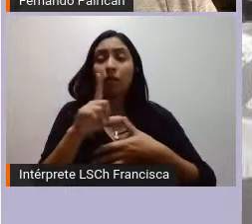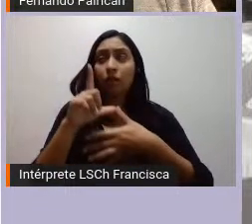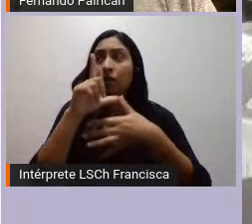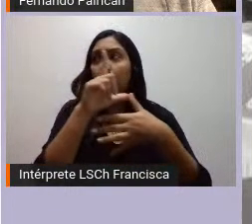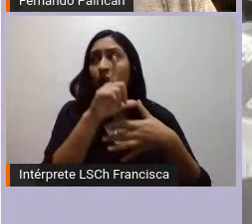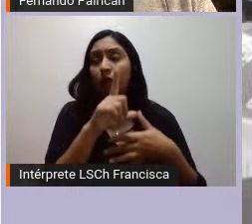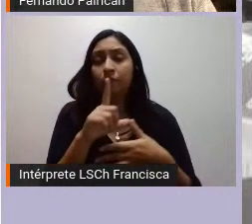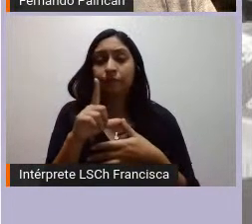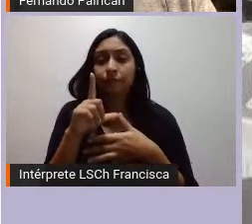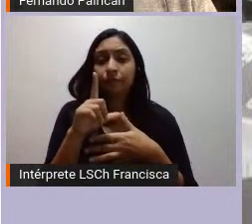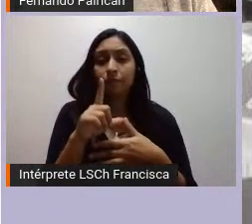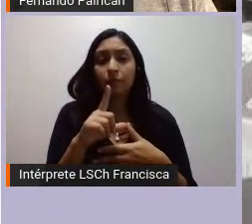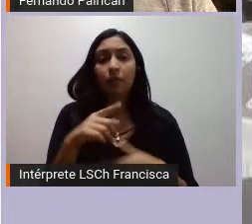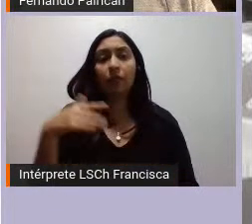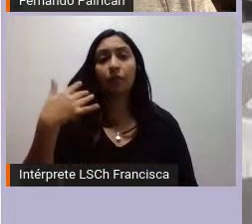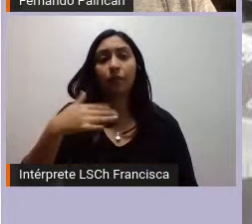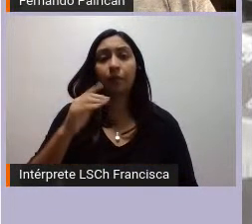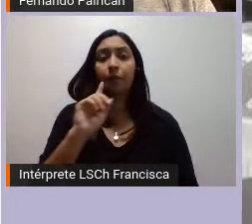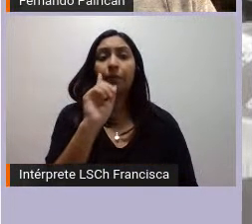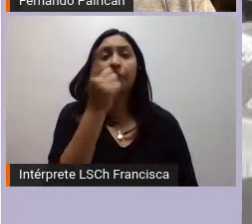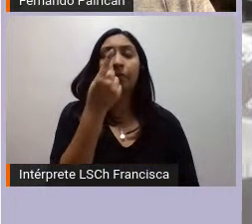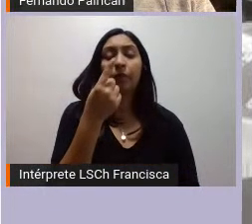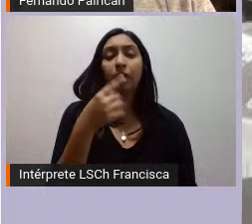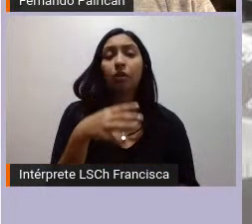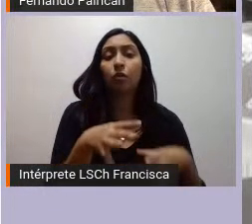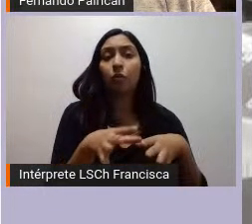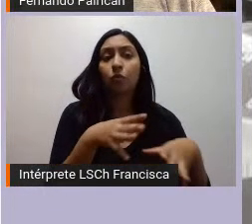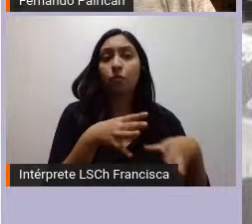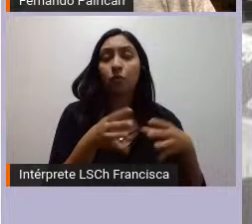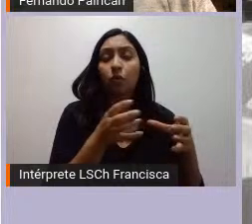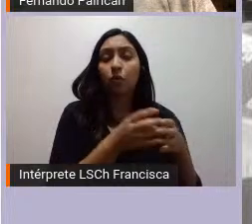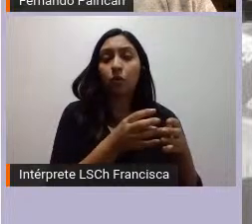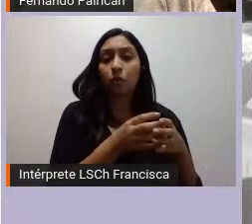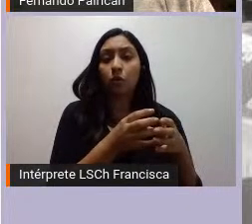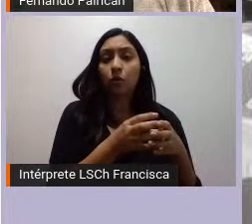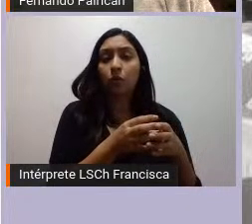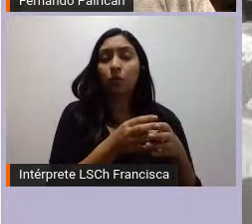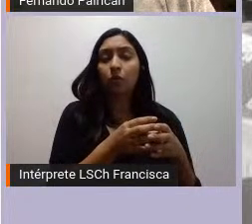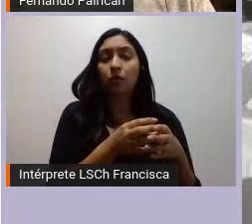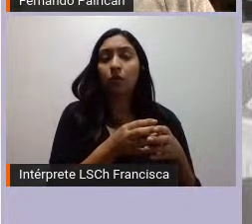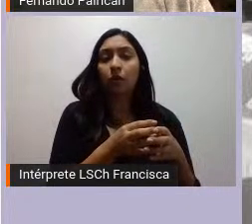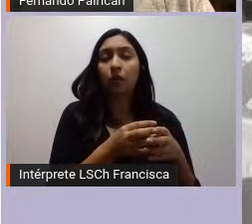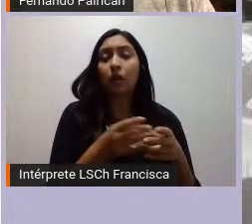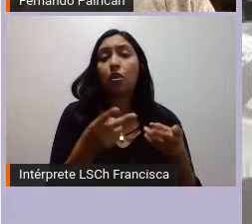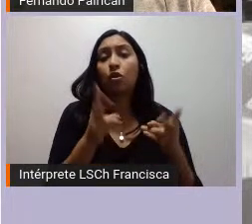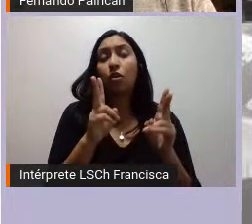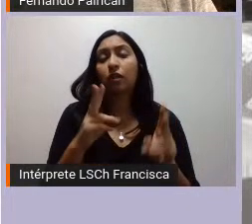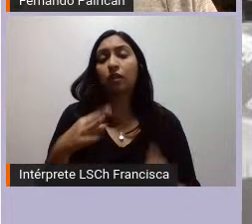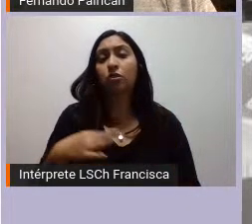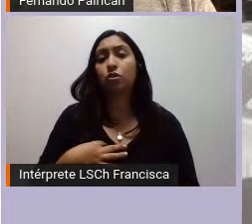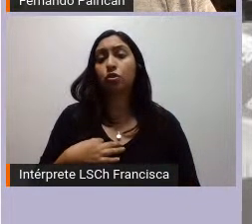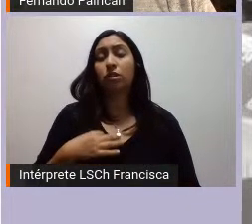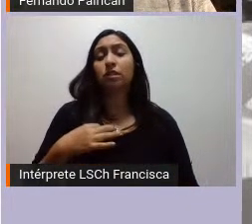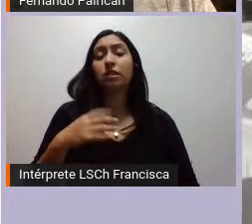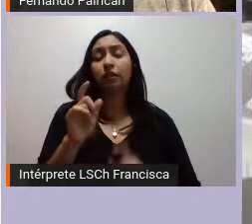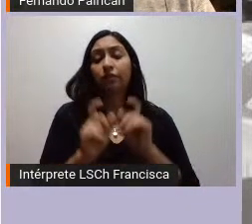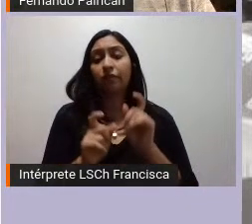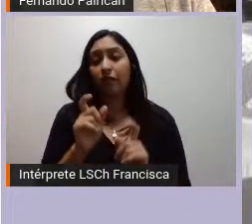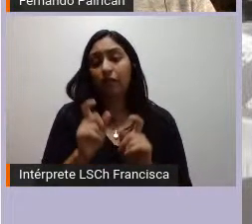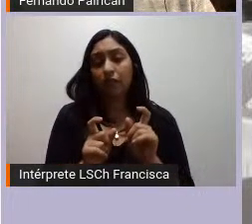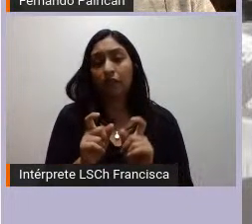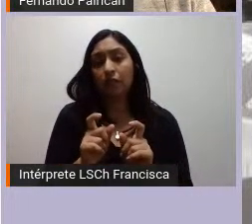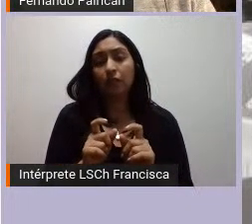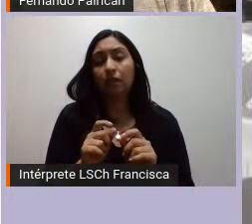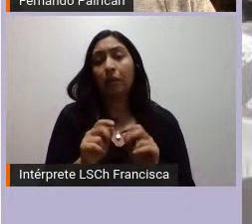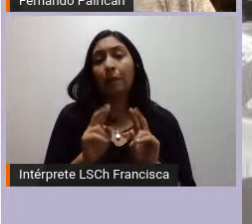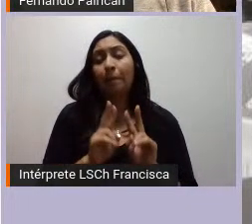prima primero movilizaciones que yo la situaría más en la corriente de los derechos civiles movilizaciones pacíficas no necesariamente